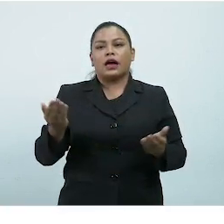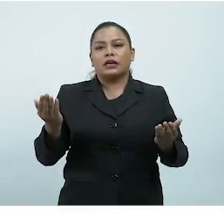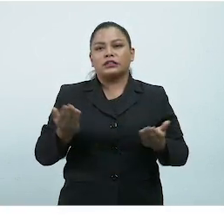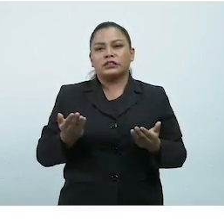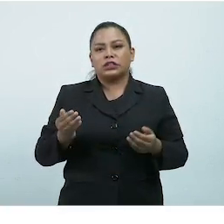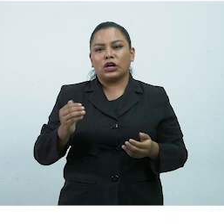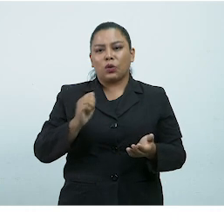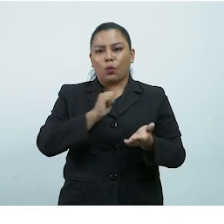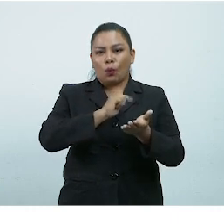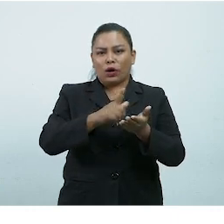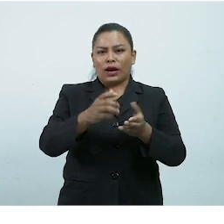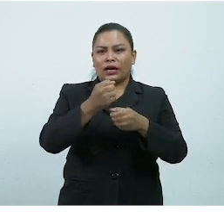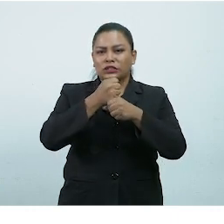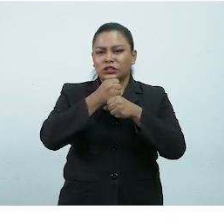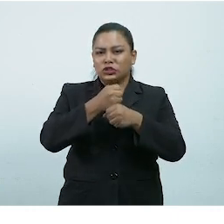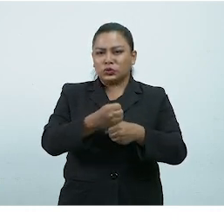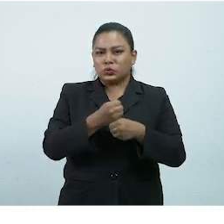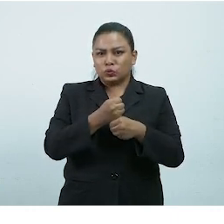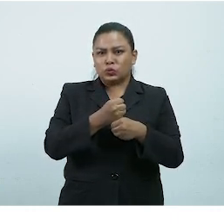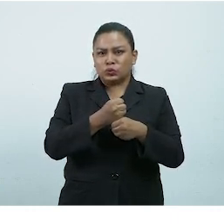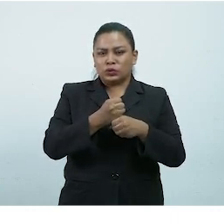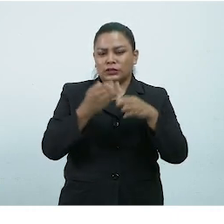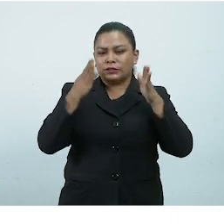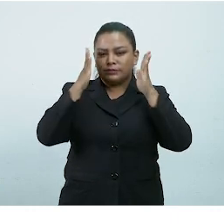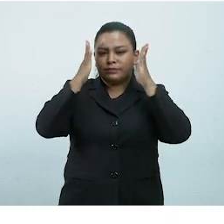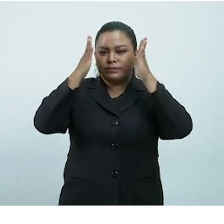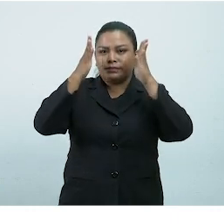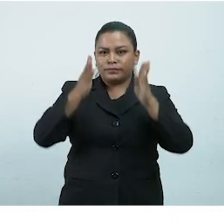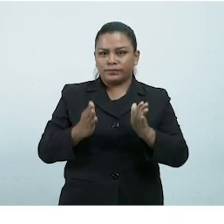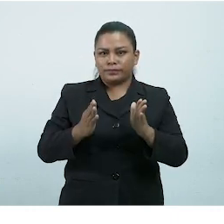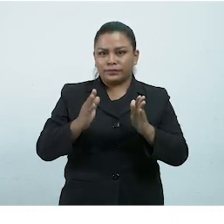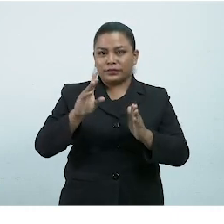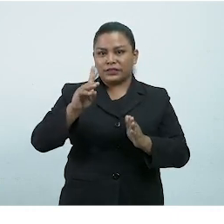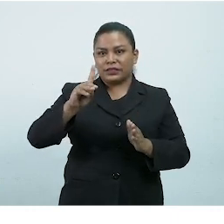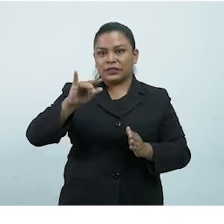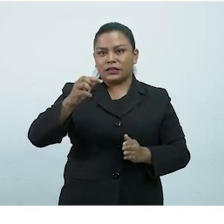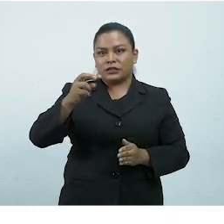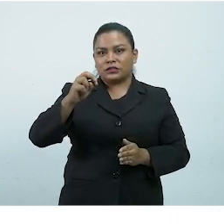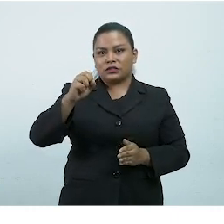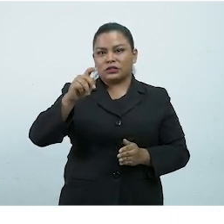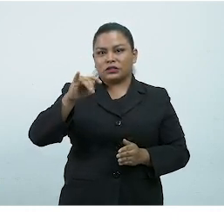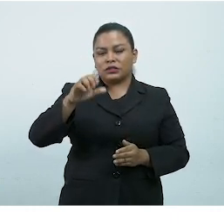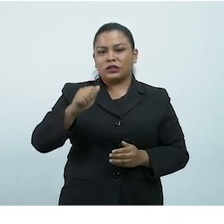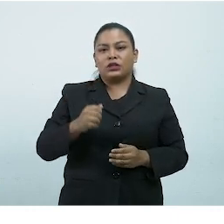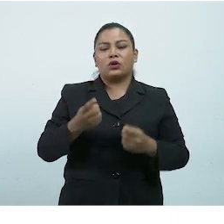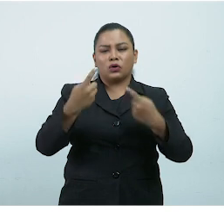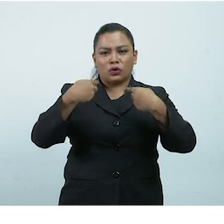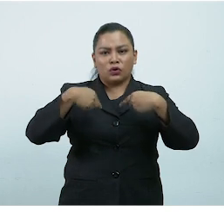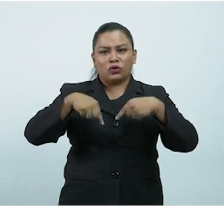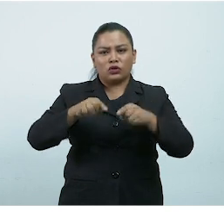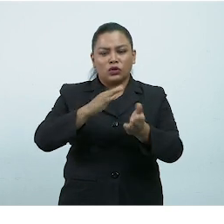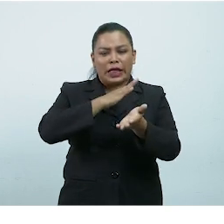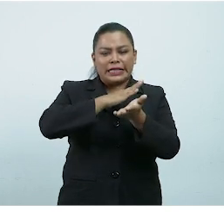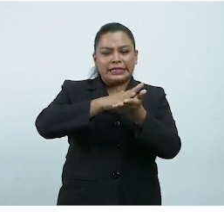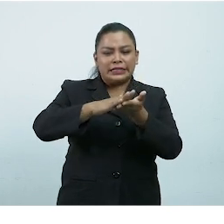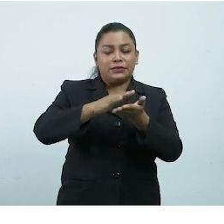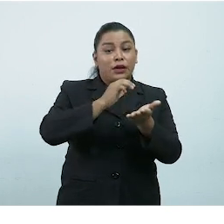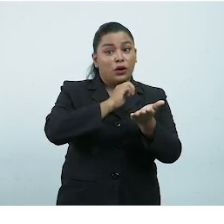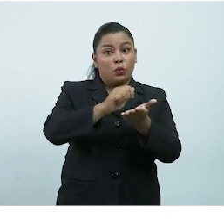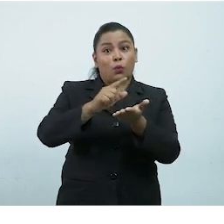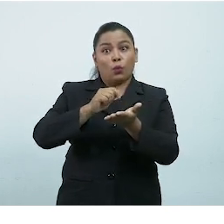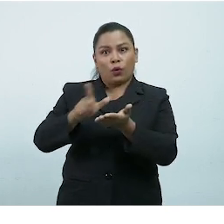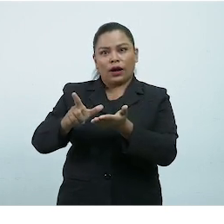escolares seguras al centrarse en el diagnóstico, mantenimiento y saneamiento de las instituciones educativas